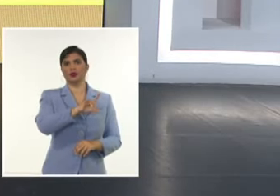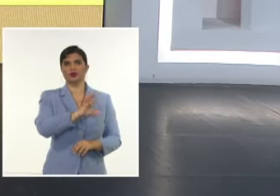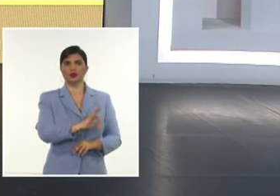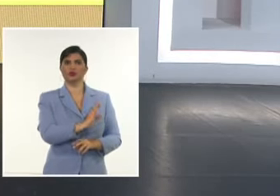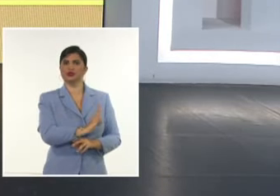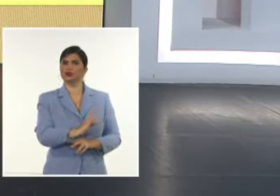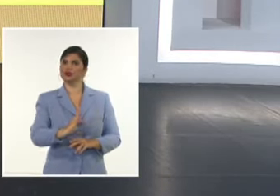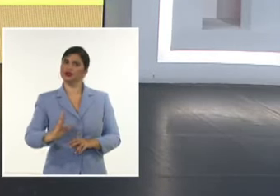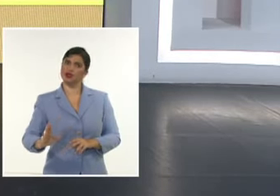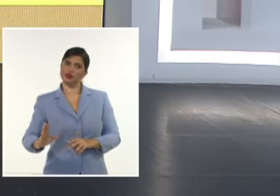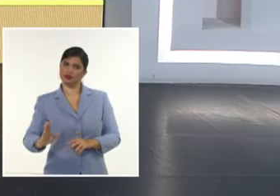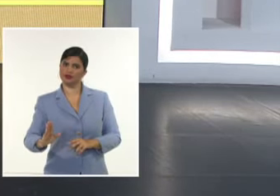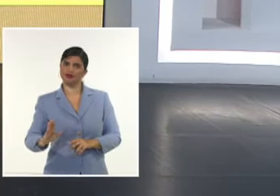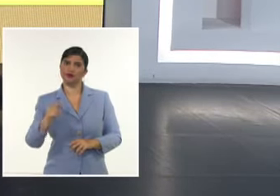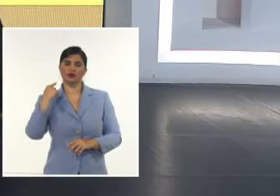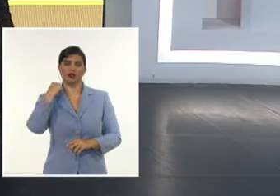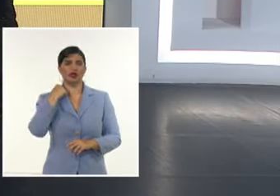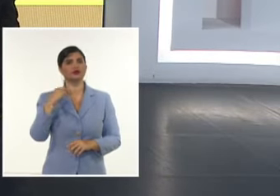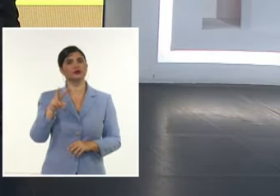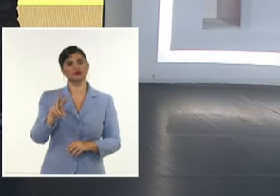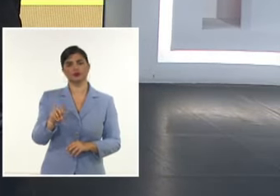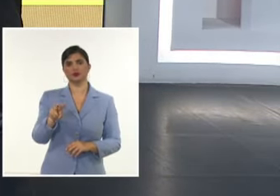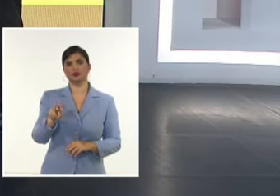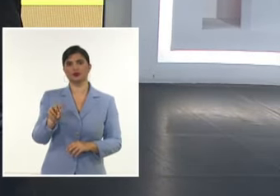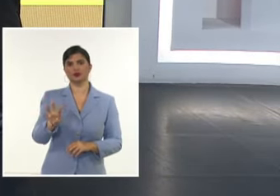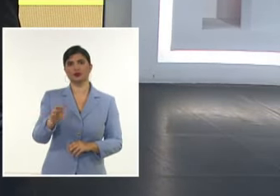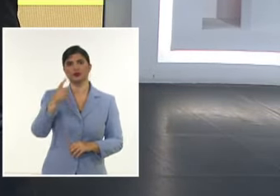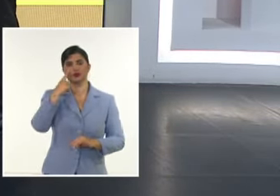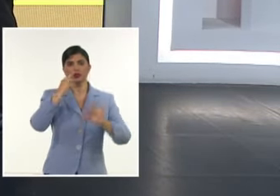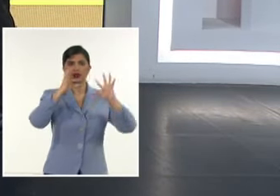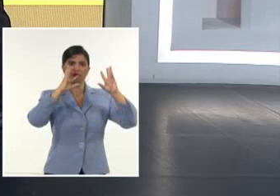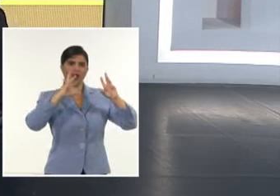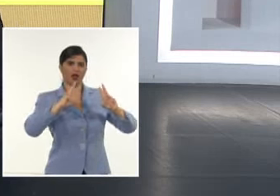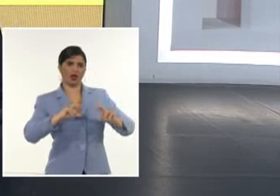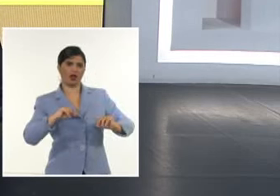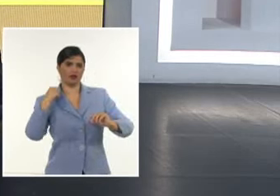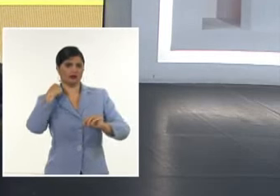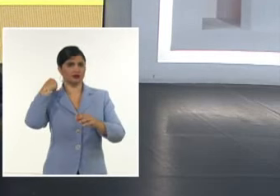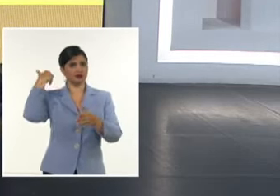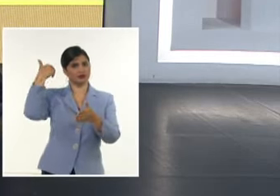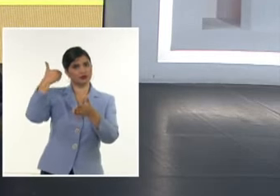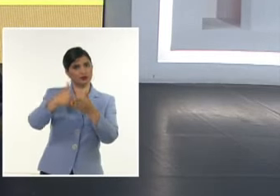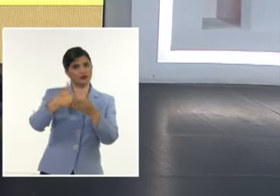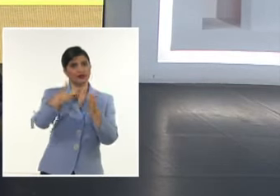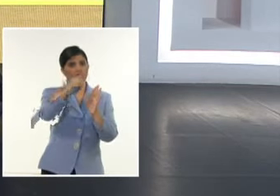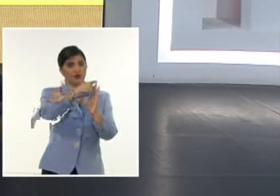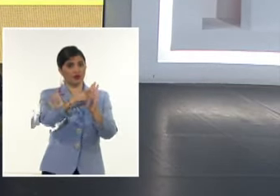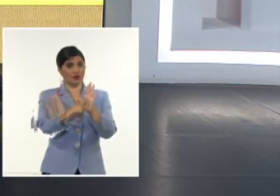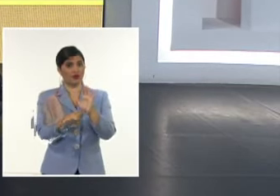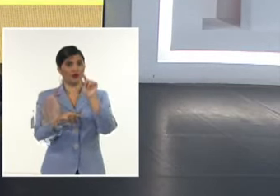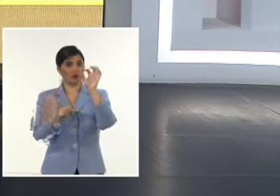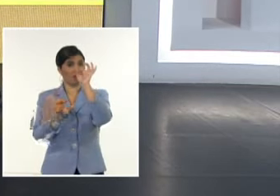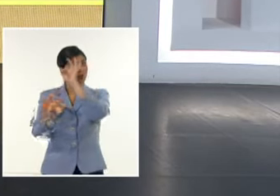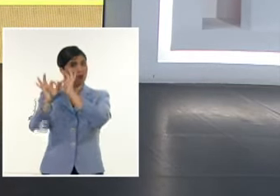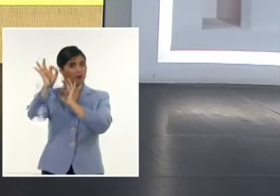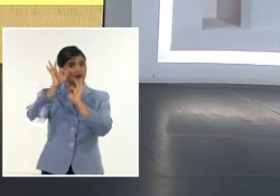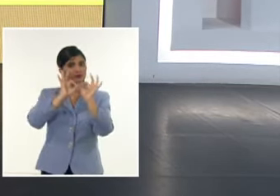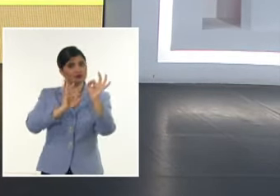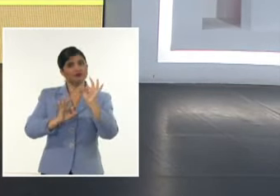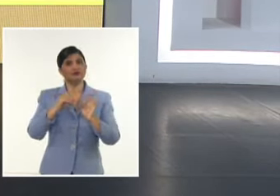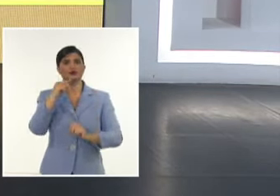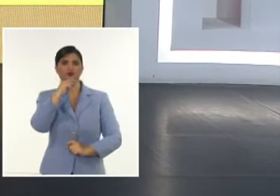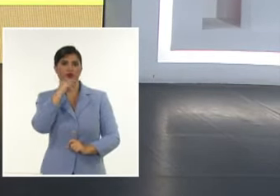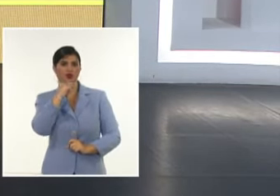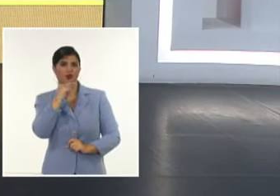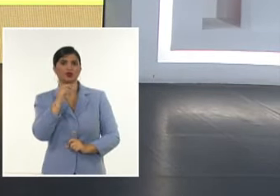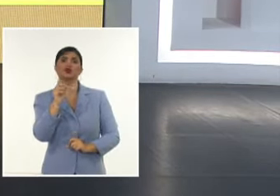22 de febrero De 2024 Miren cuántos sismos Han ocurrido Y cada punto rojo Es digamos Que el enunciado De uno